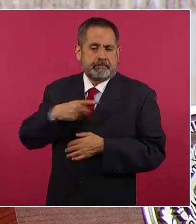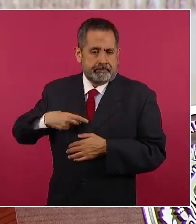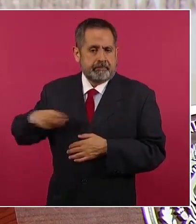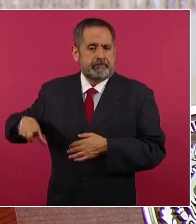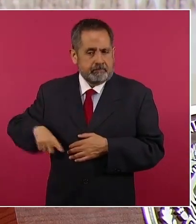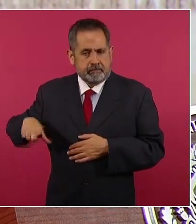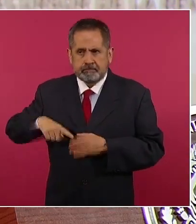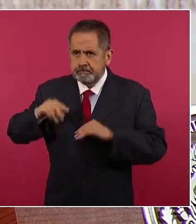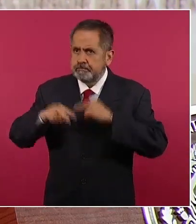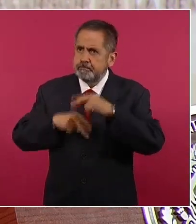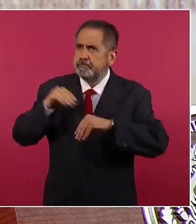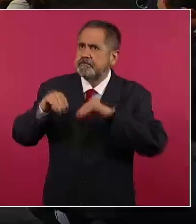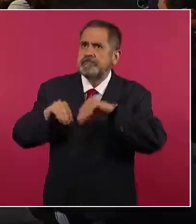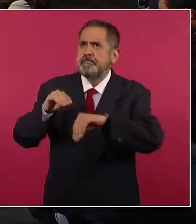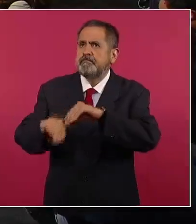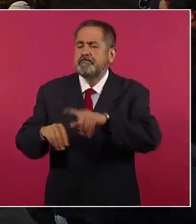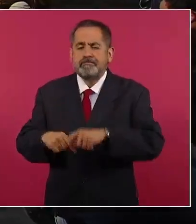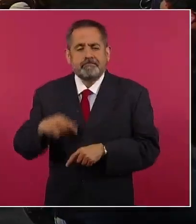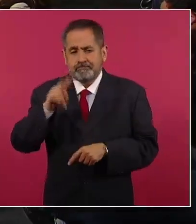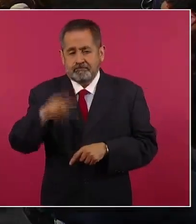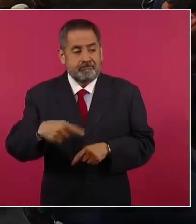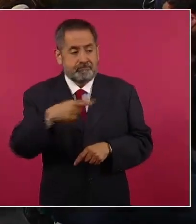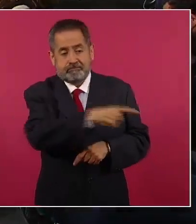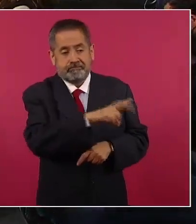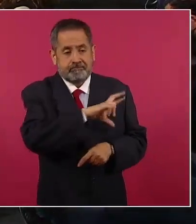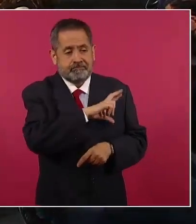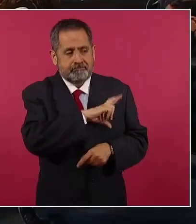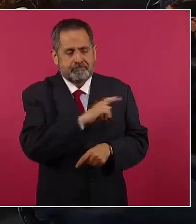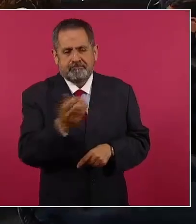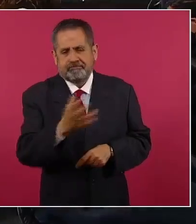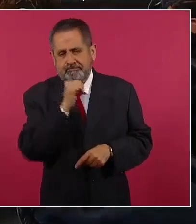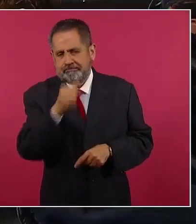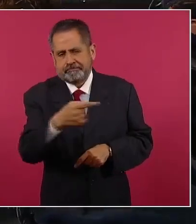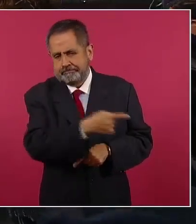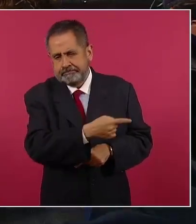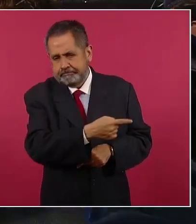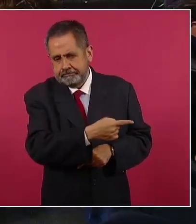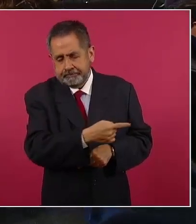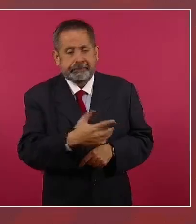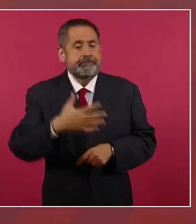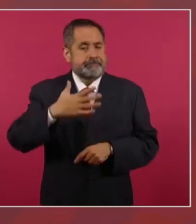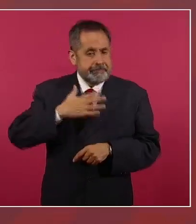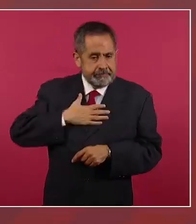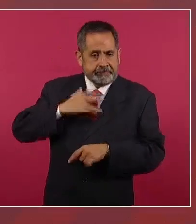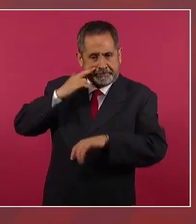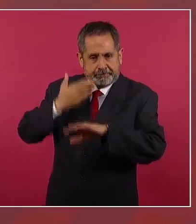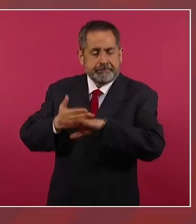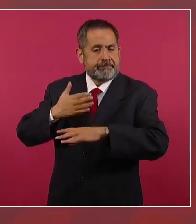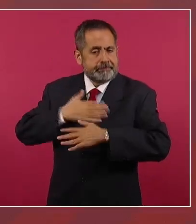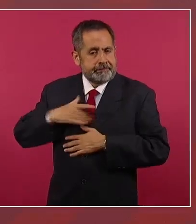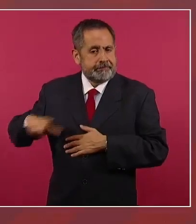pues no lo van a hacer las empresas particulares. Es el ejemplo